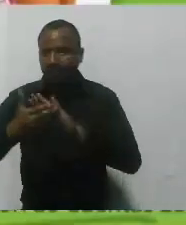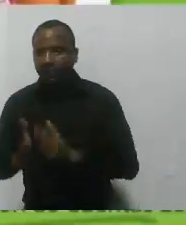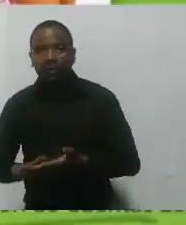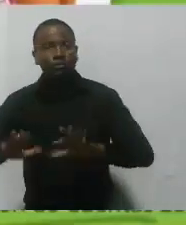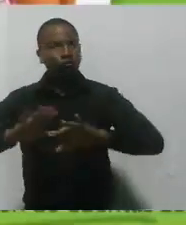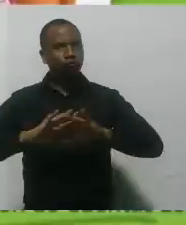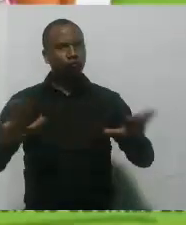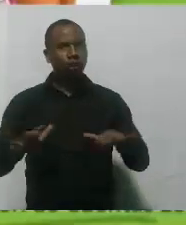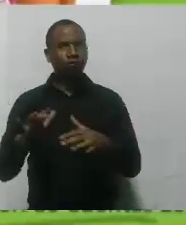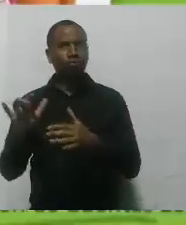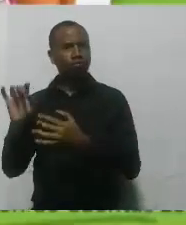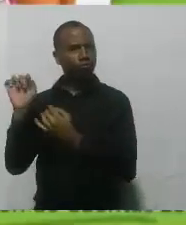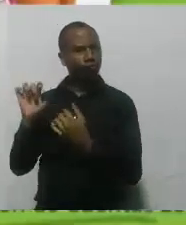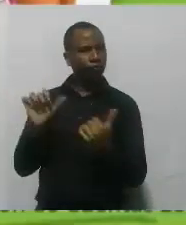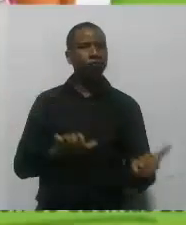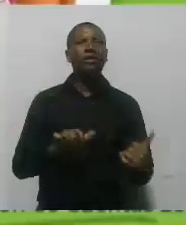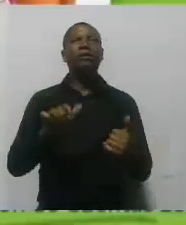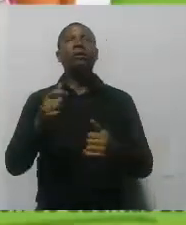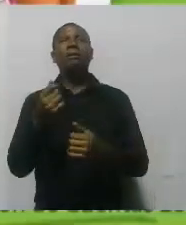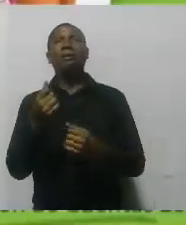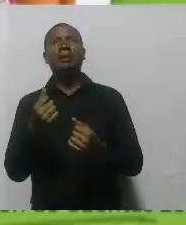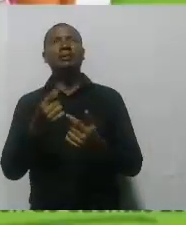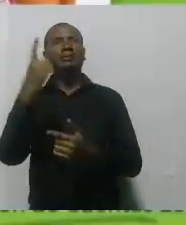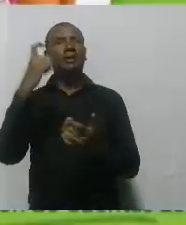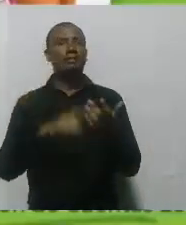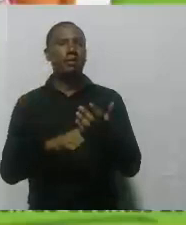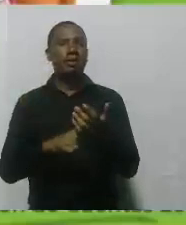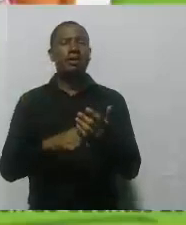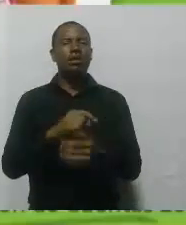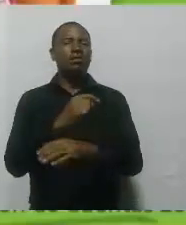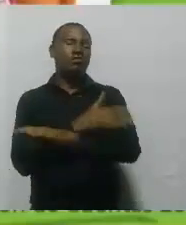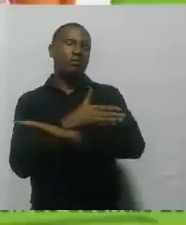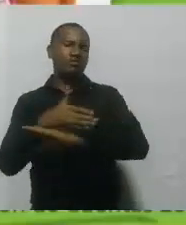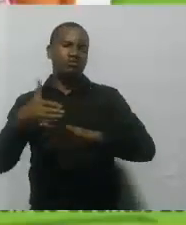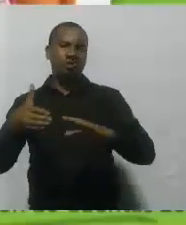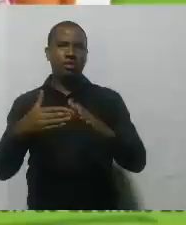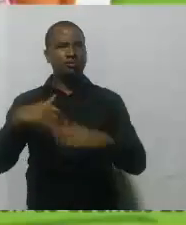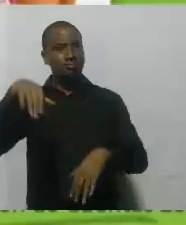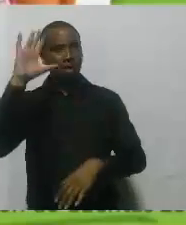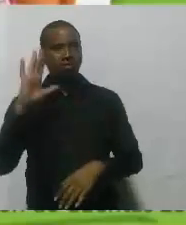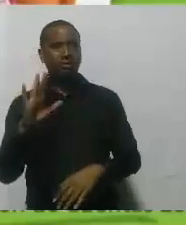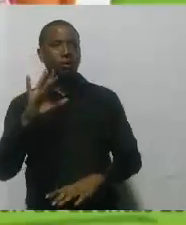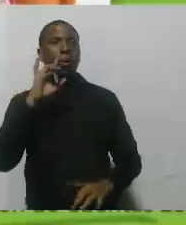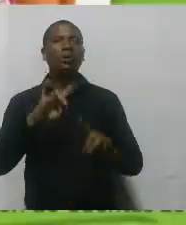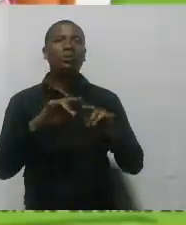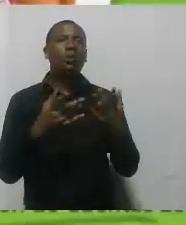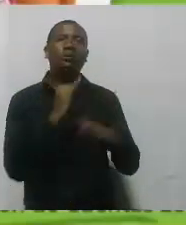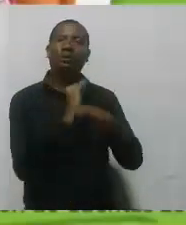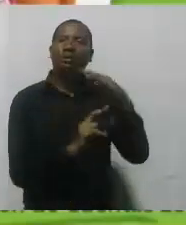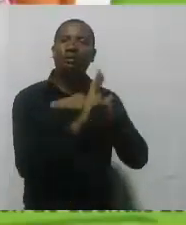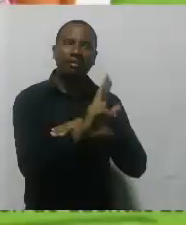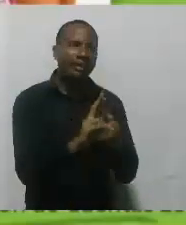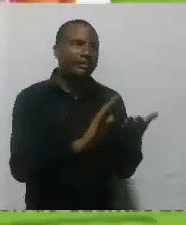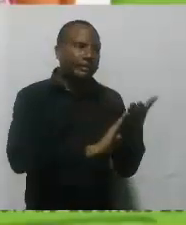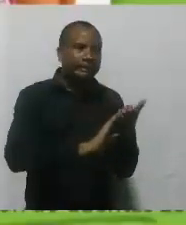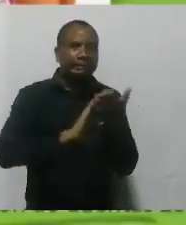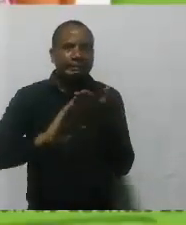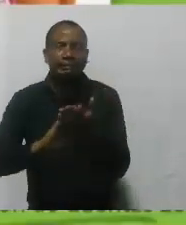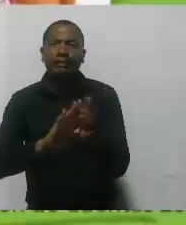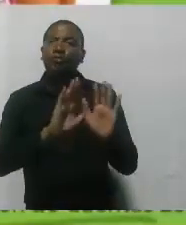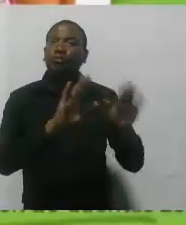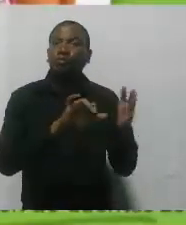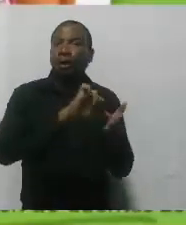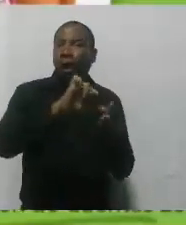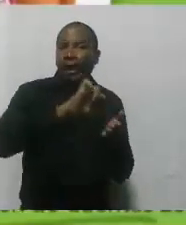de seis mil novecientos millones de pesos para sanear las finanzas de LIDER. En días pasados el Consejo